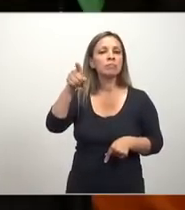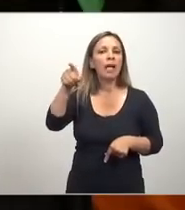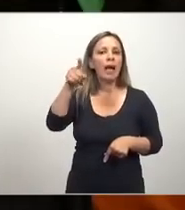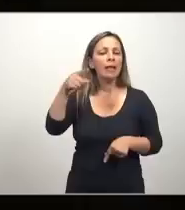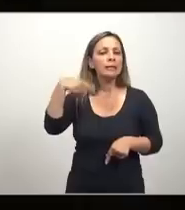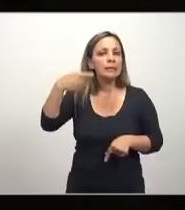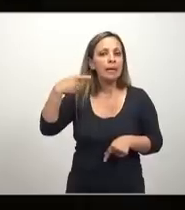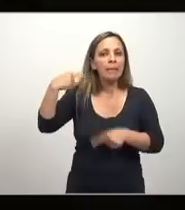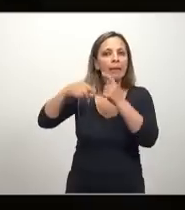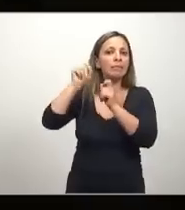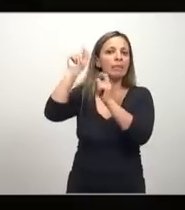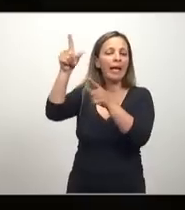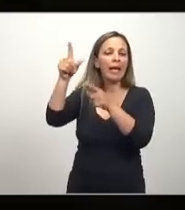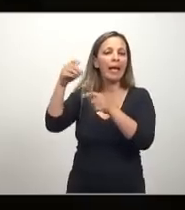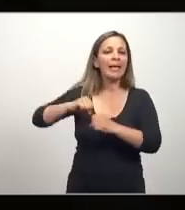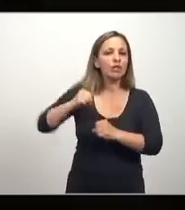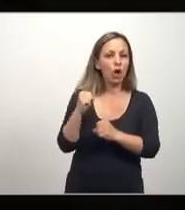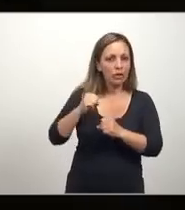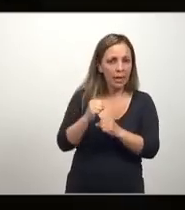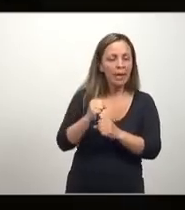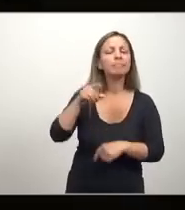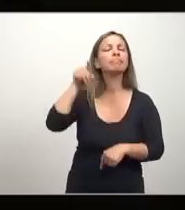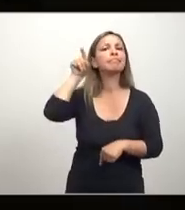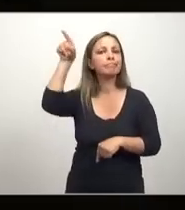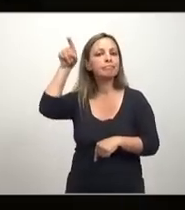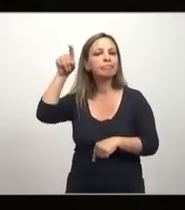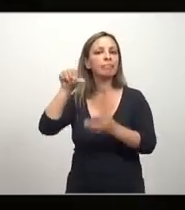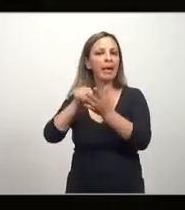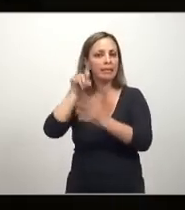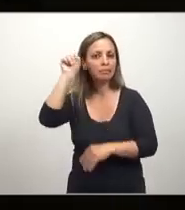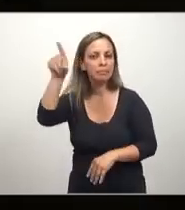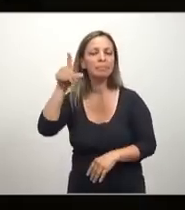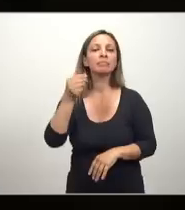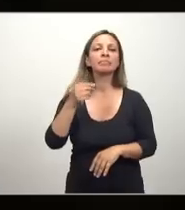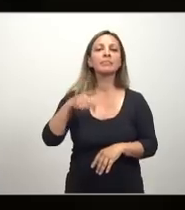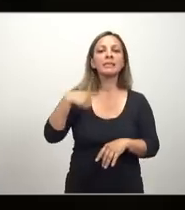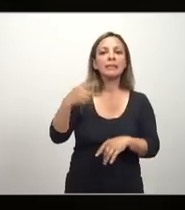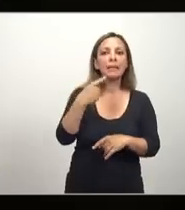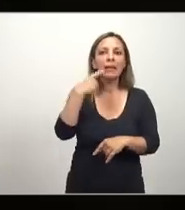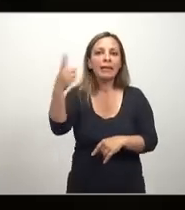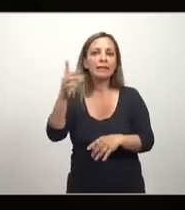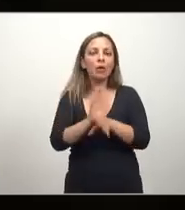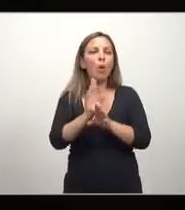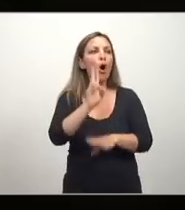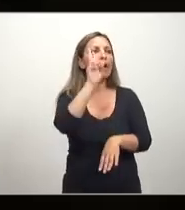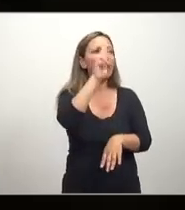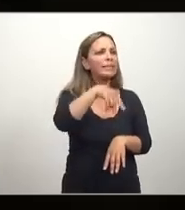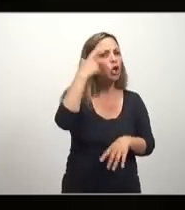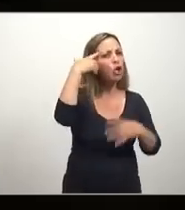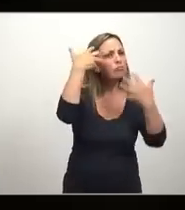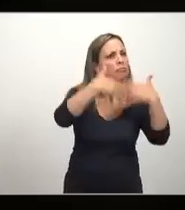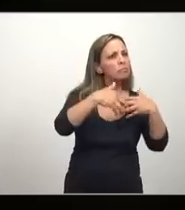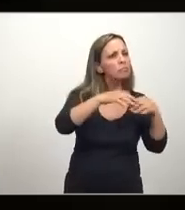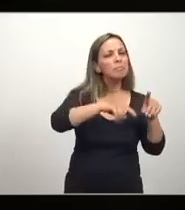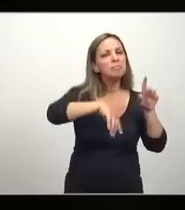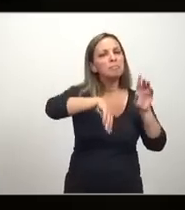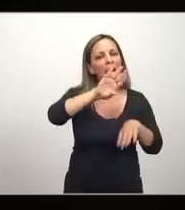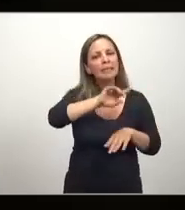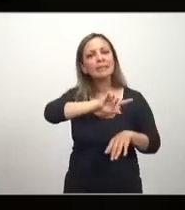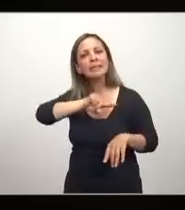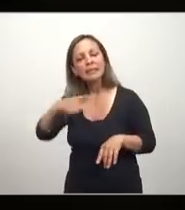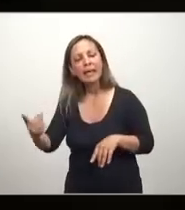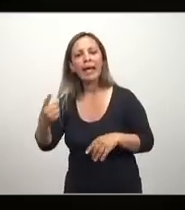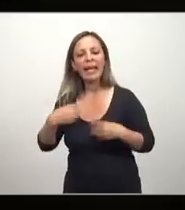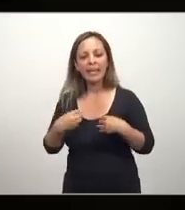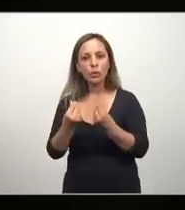de la ilustración escocesa, ustedes saben la ilustración, ese gran proceso en que la razón vence a la superstición, publicó su libro, Una investigación